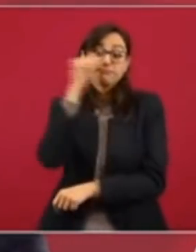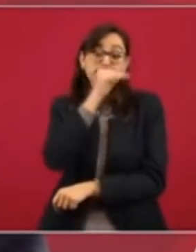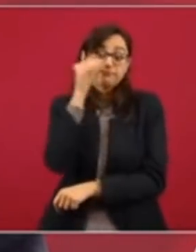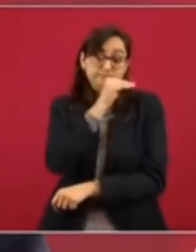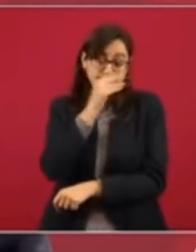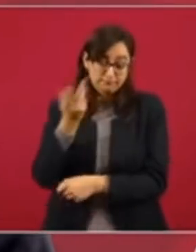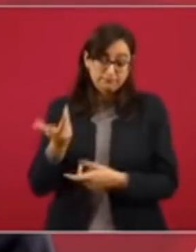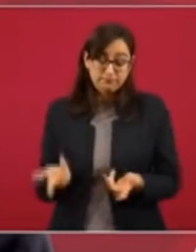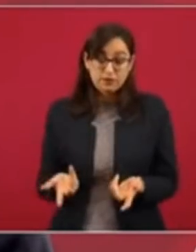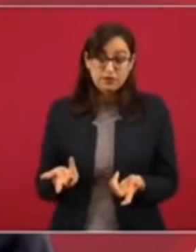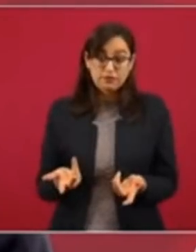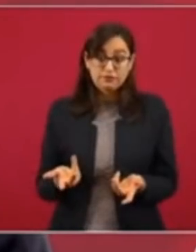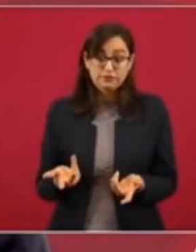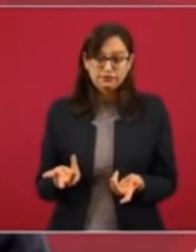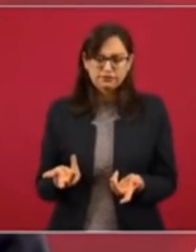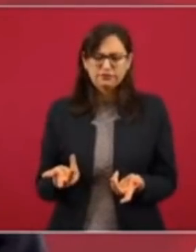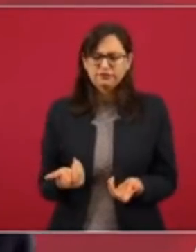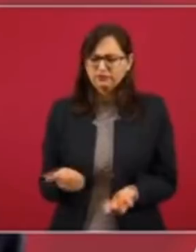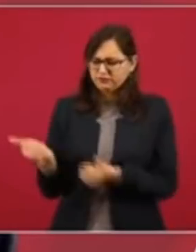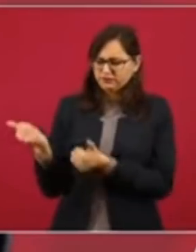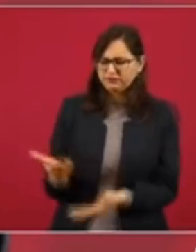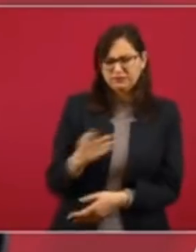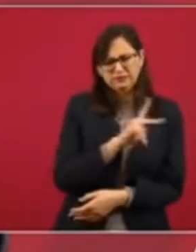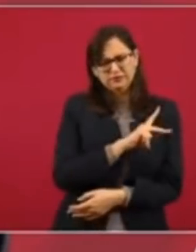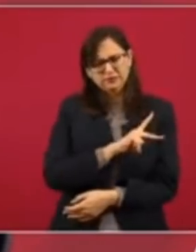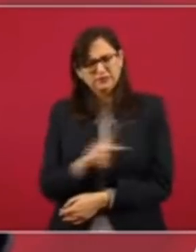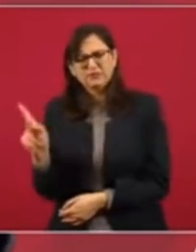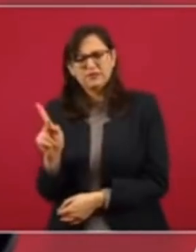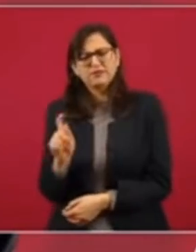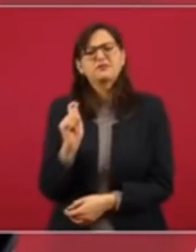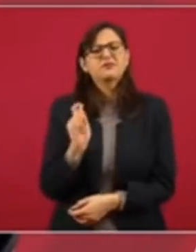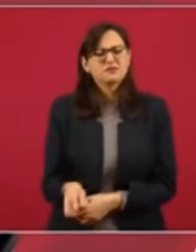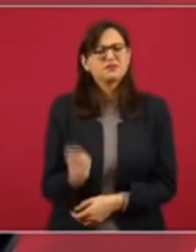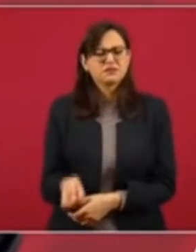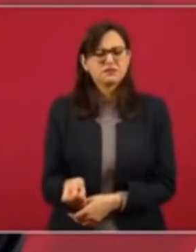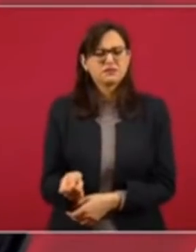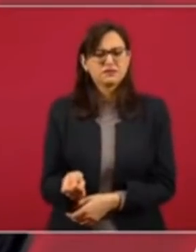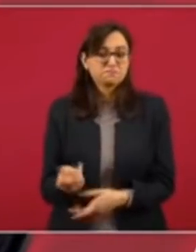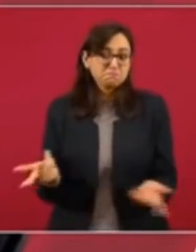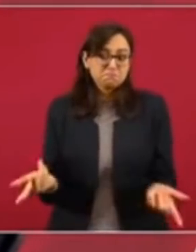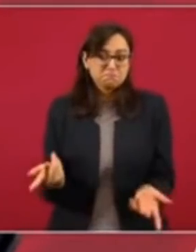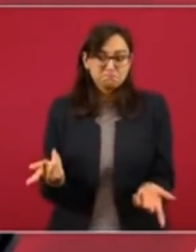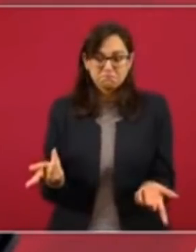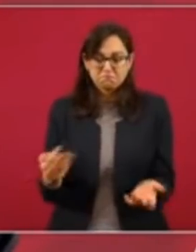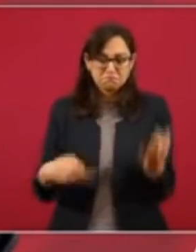significa aplicarla de manera universal? Que sea para todos,